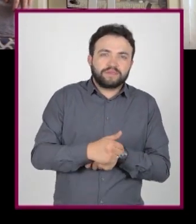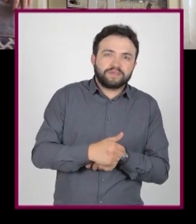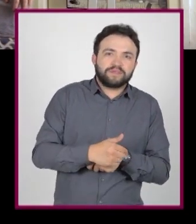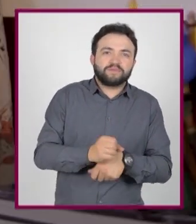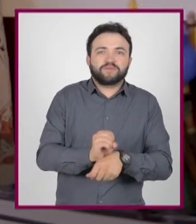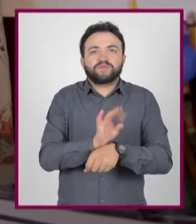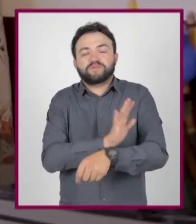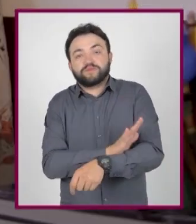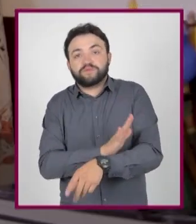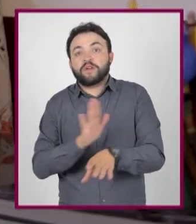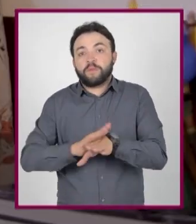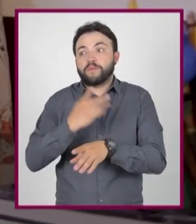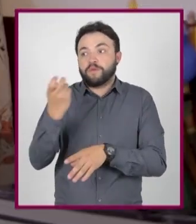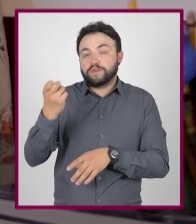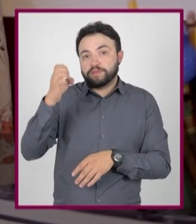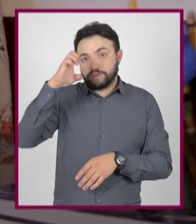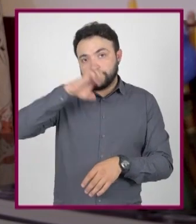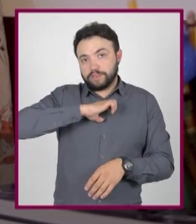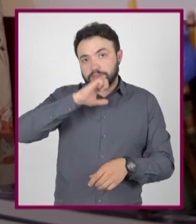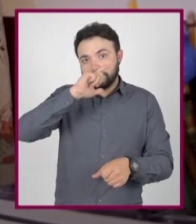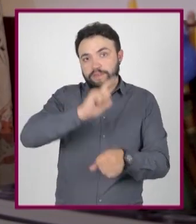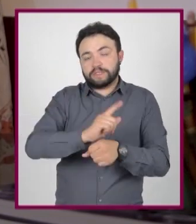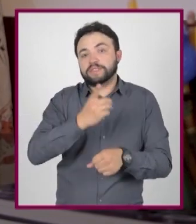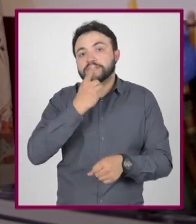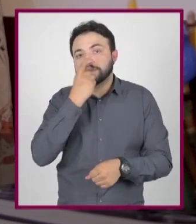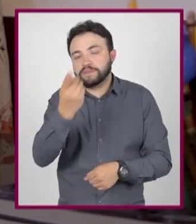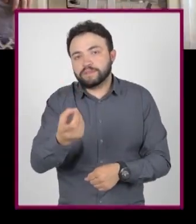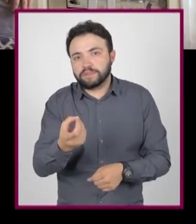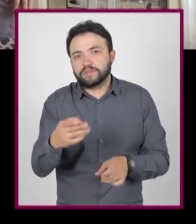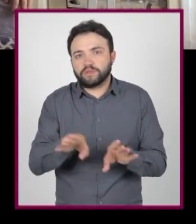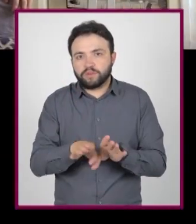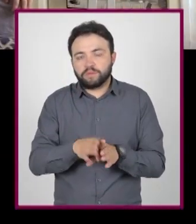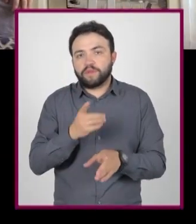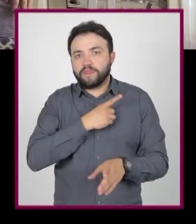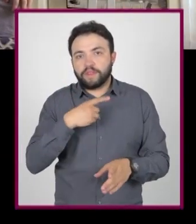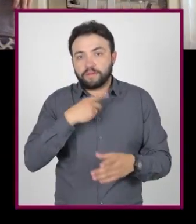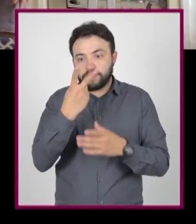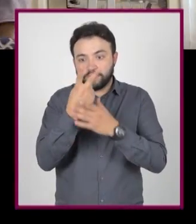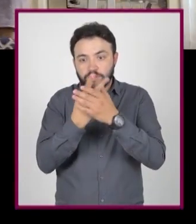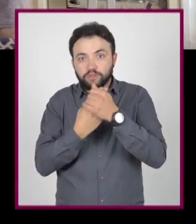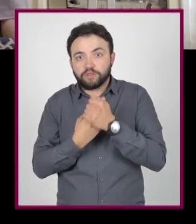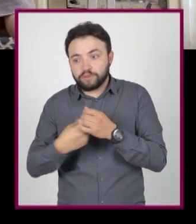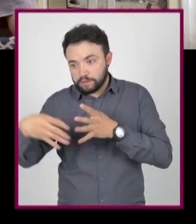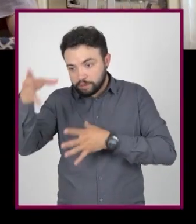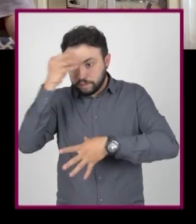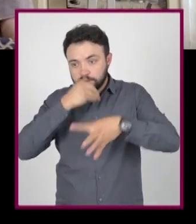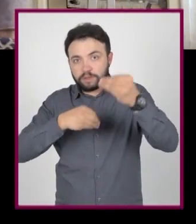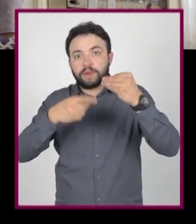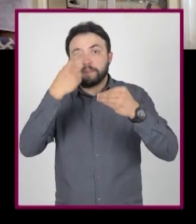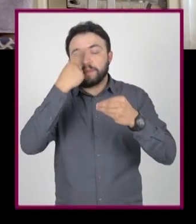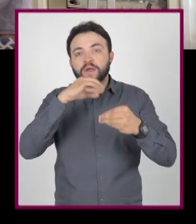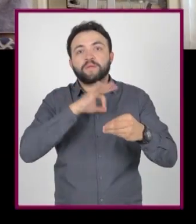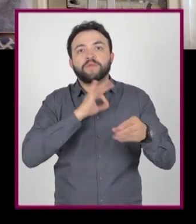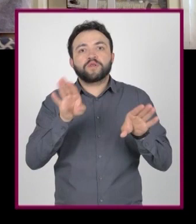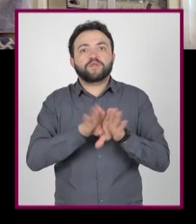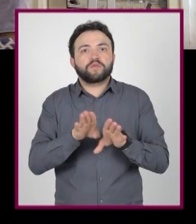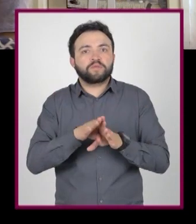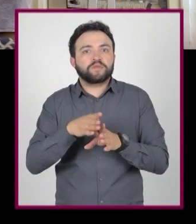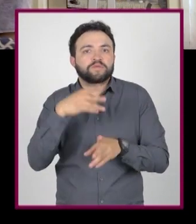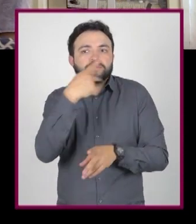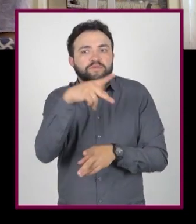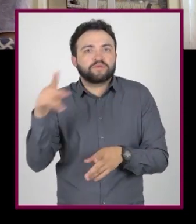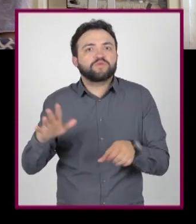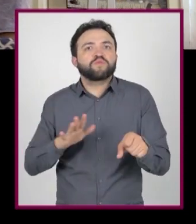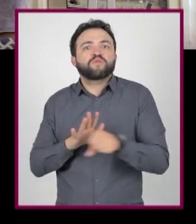hasta emoción. Por eso los especialistas denominan dos tipos de prácticas para desarrollar algún talento. Claro. Ya sé a dónde